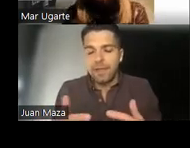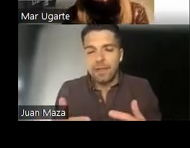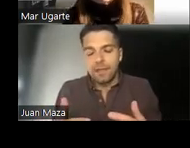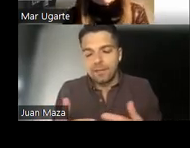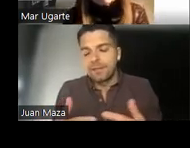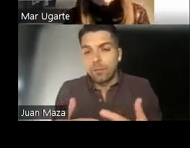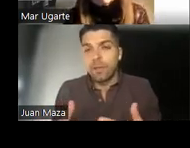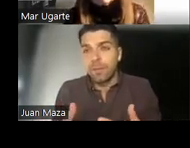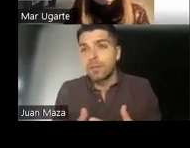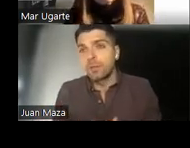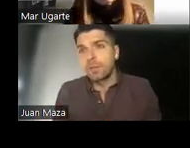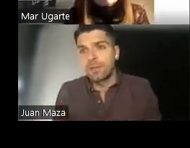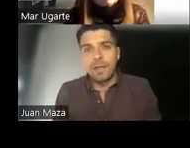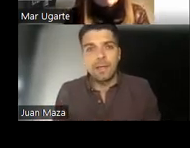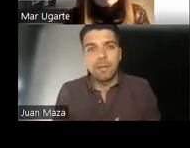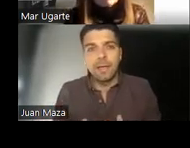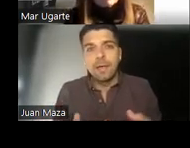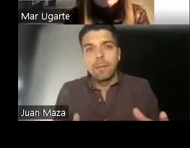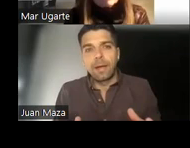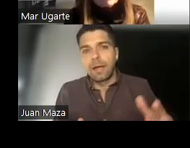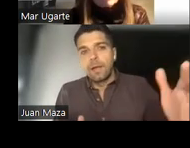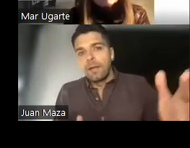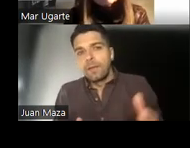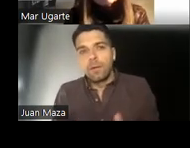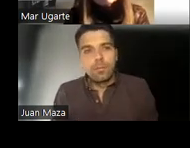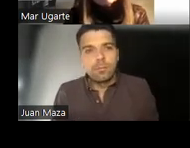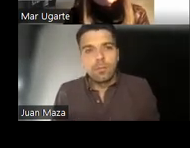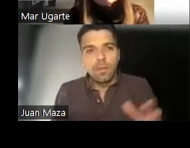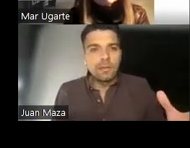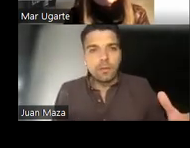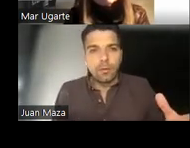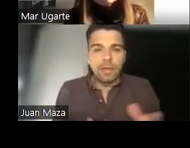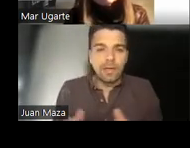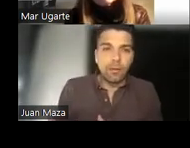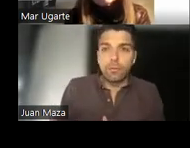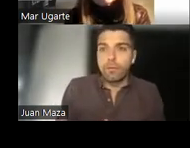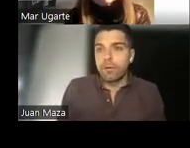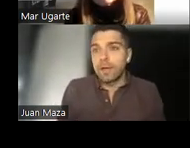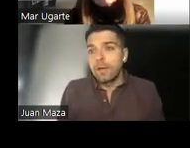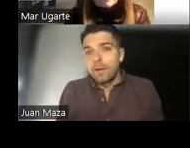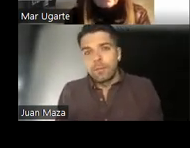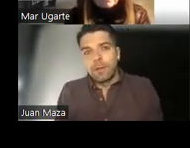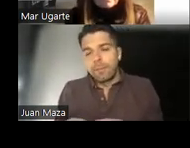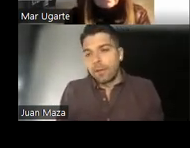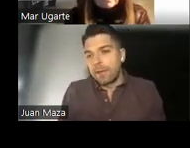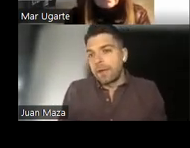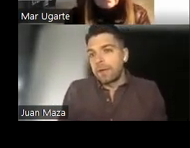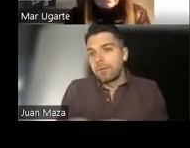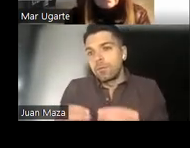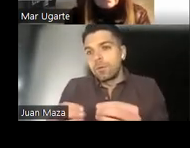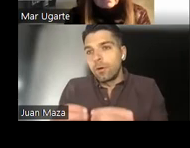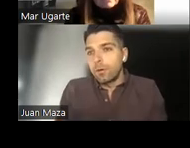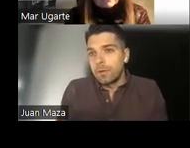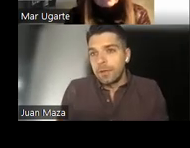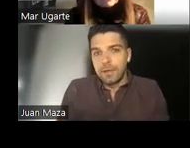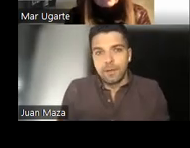hacer ese entrecruzamiento de señales químicas para de un cítrico mezclado con un floral, pues aparecerá